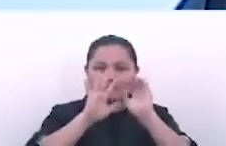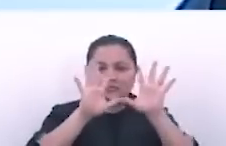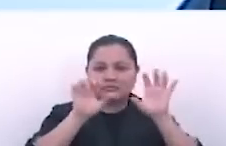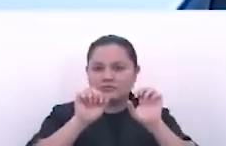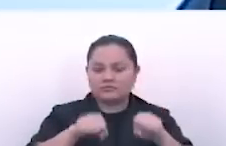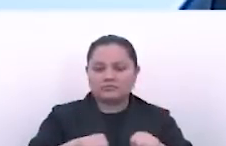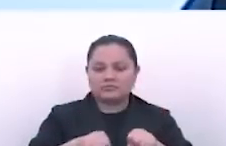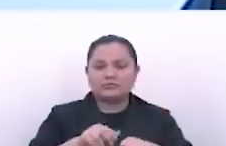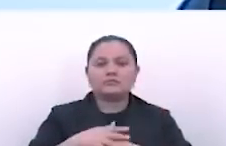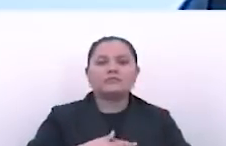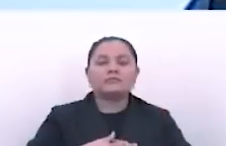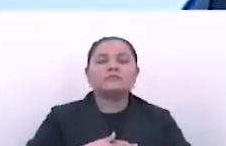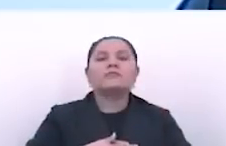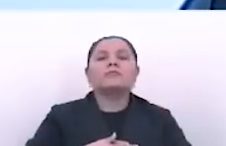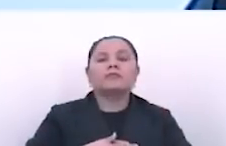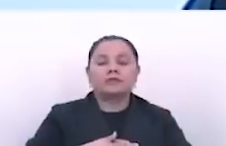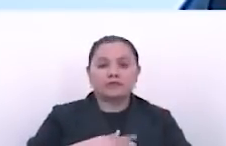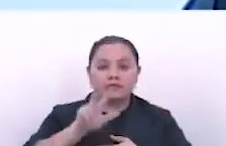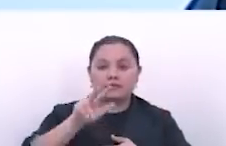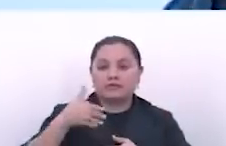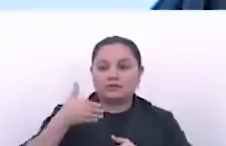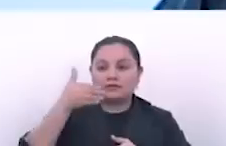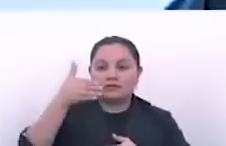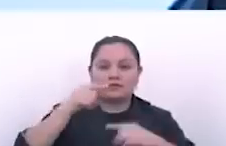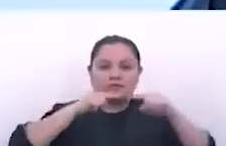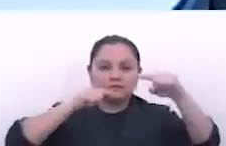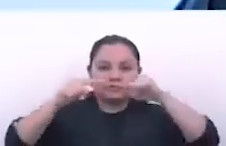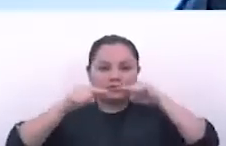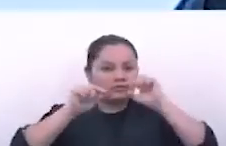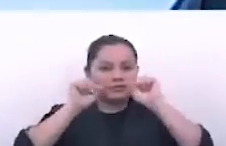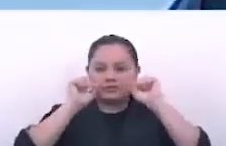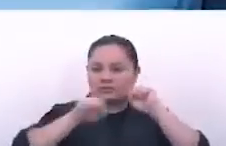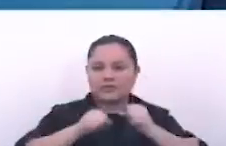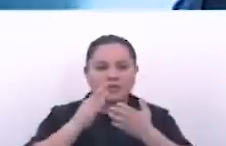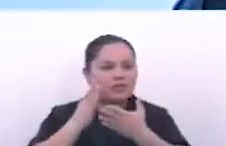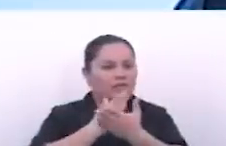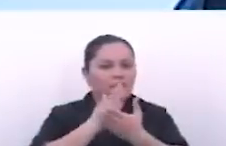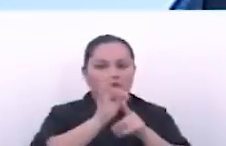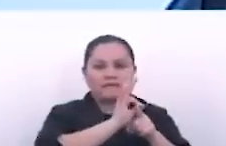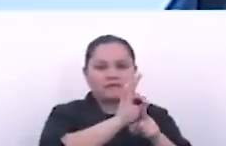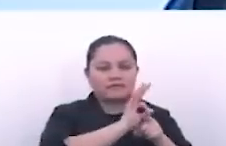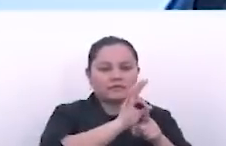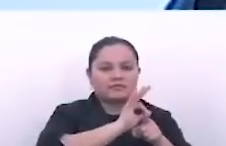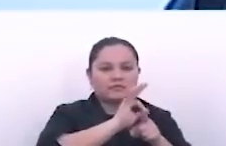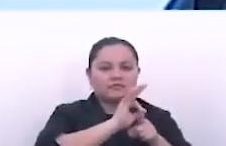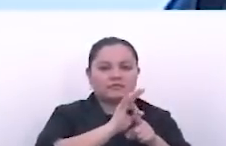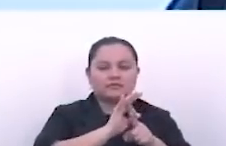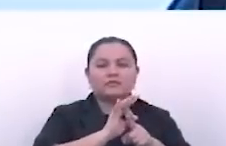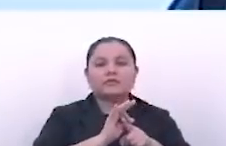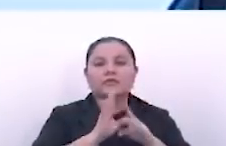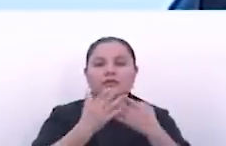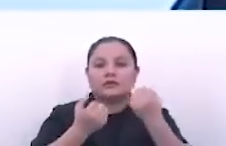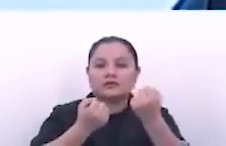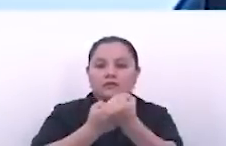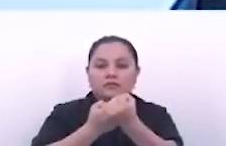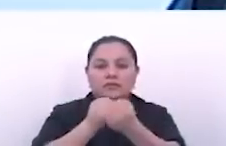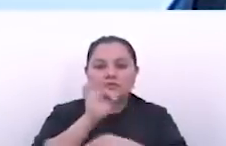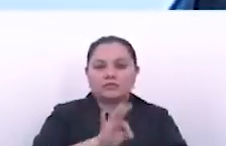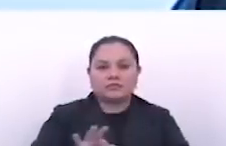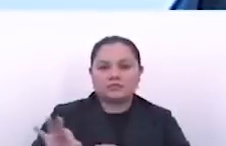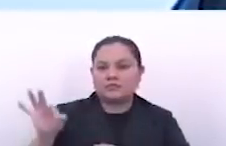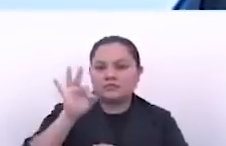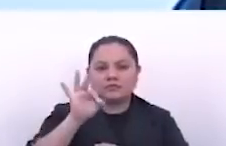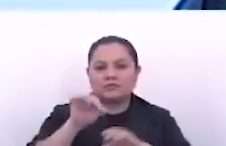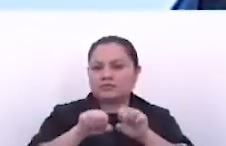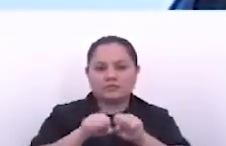Tres ministros cambiados en tres años de gestión porque ninguno les ha funcionado. Si no lo pueden mejorar, no